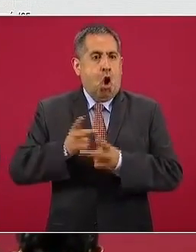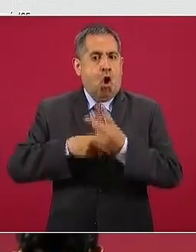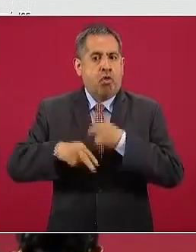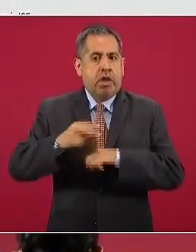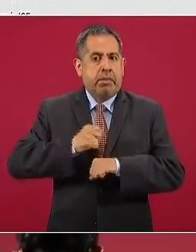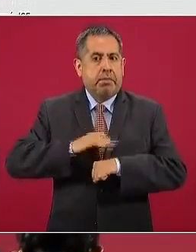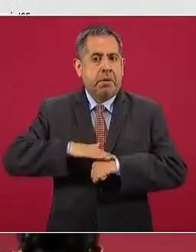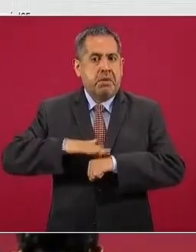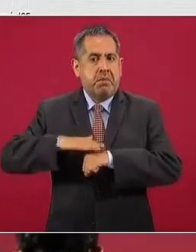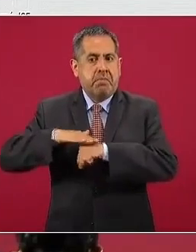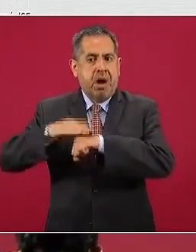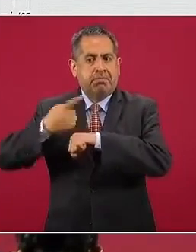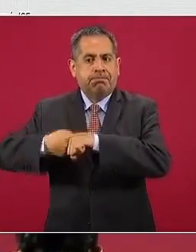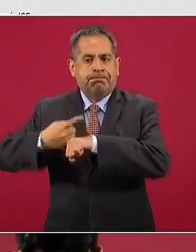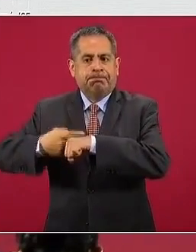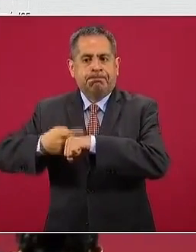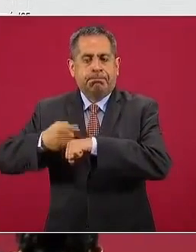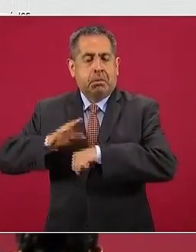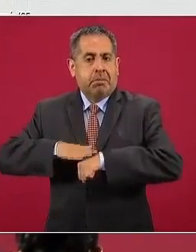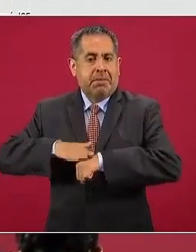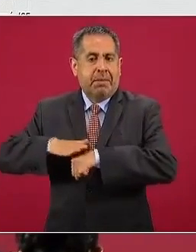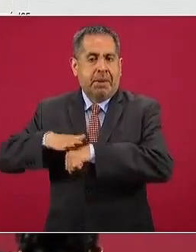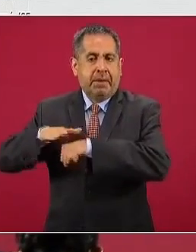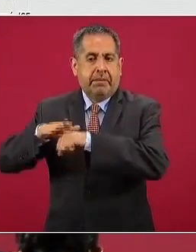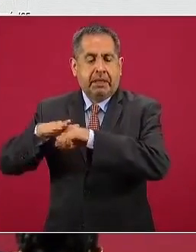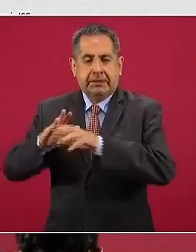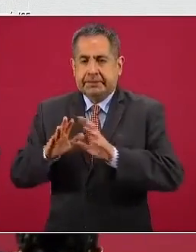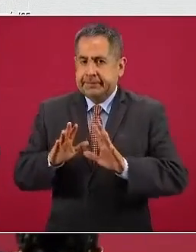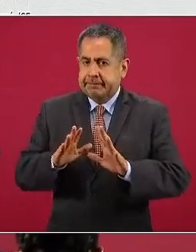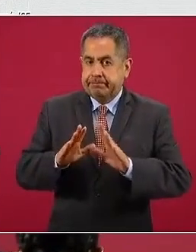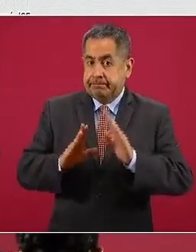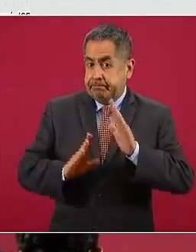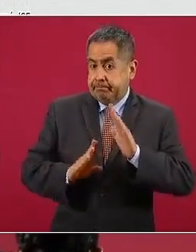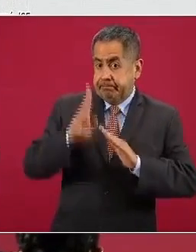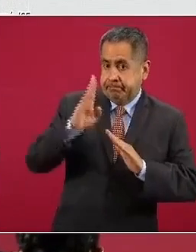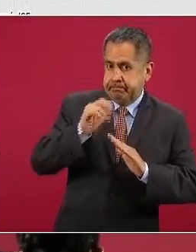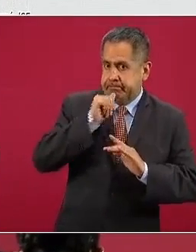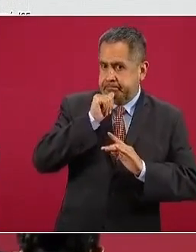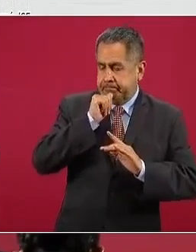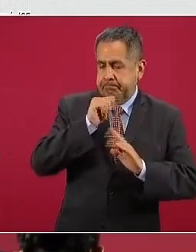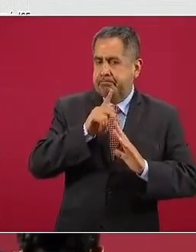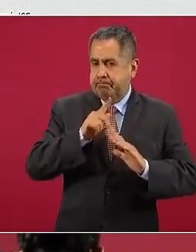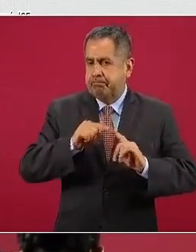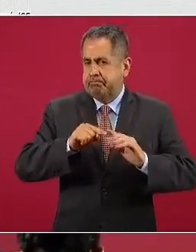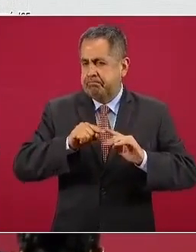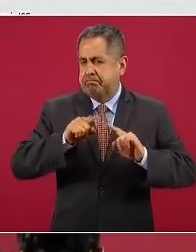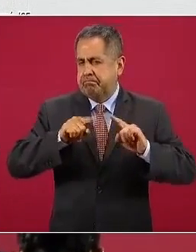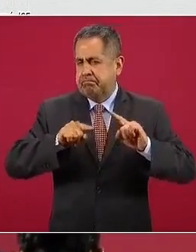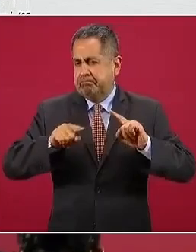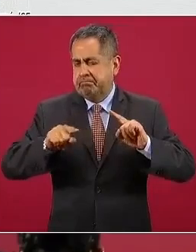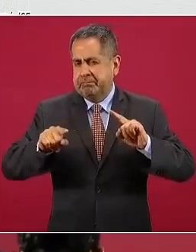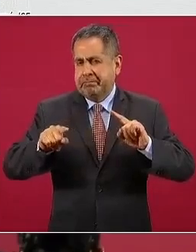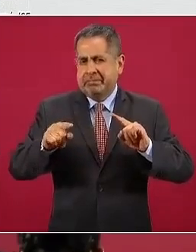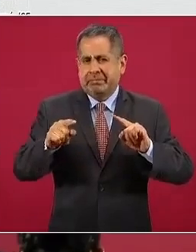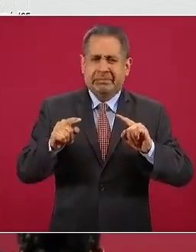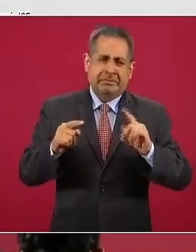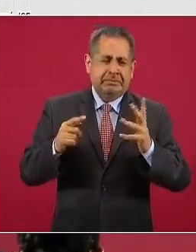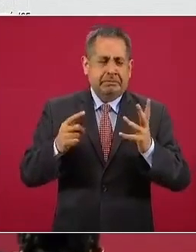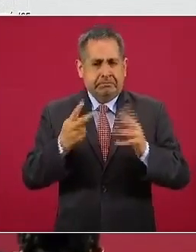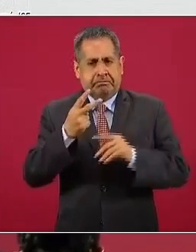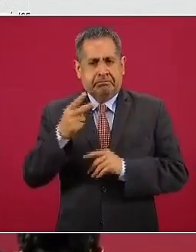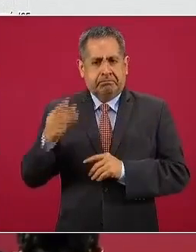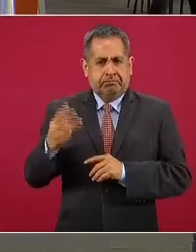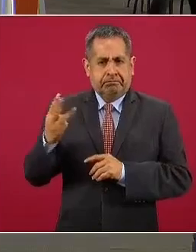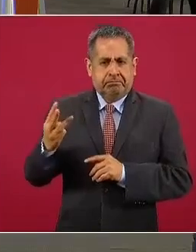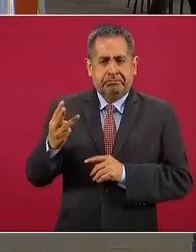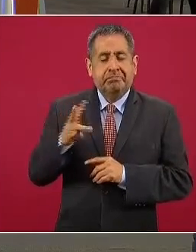los casos nuevos estimados. No ha superado el punto máximo, está más o menos a dos terceras partes del